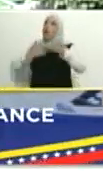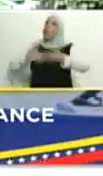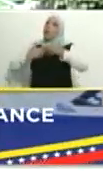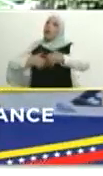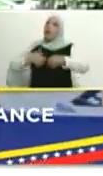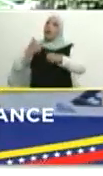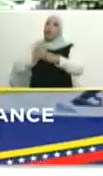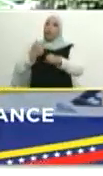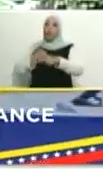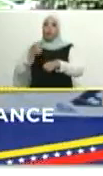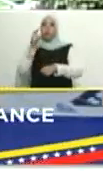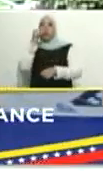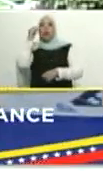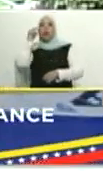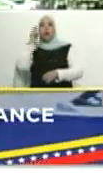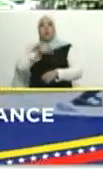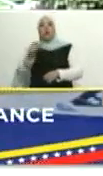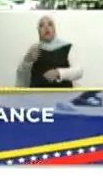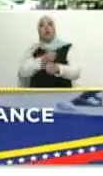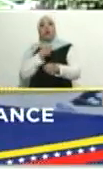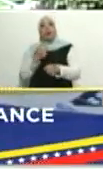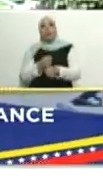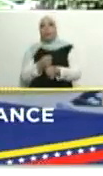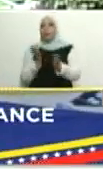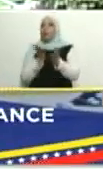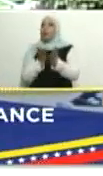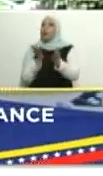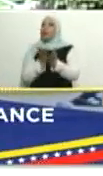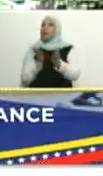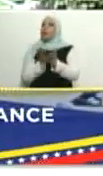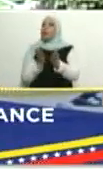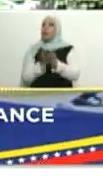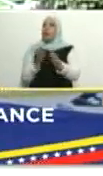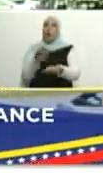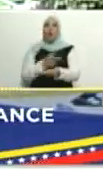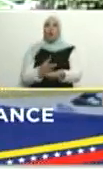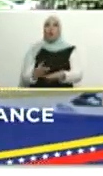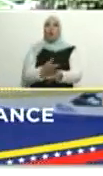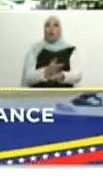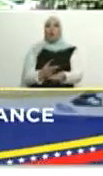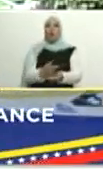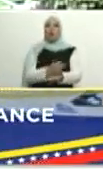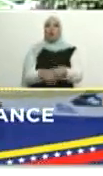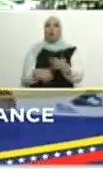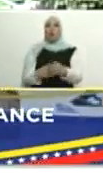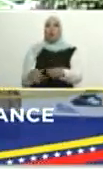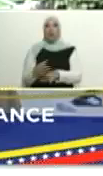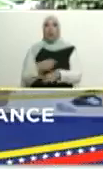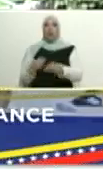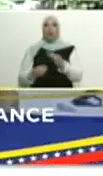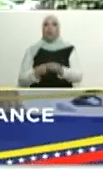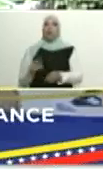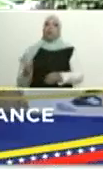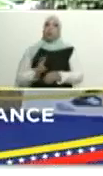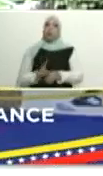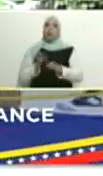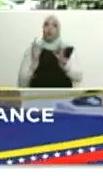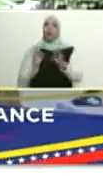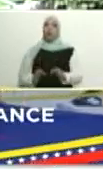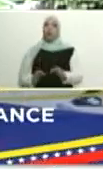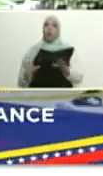de todas las empresarias, de la clase obrera, del poder popular. Es el gobierno para gobernar con un país entero,